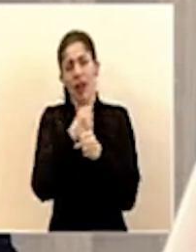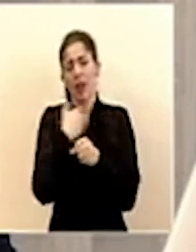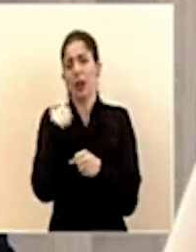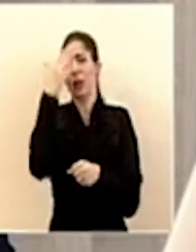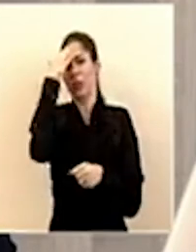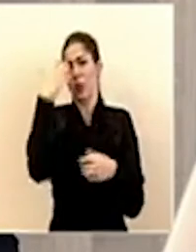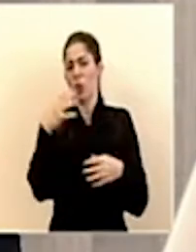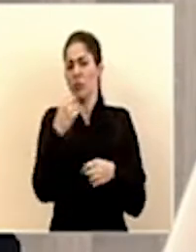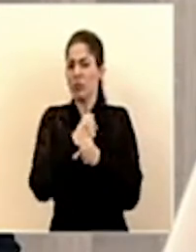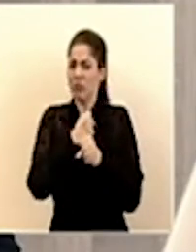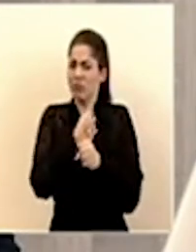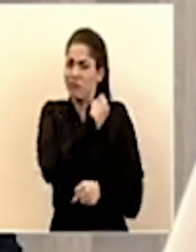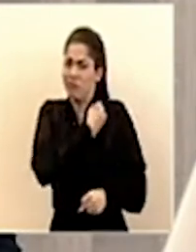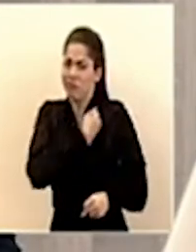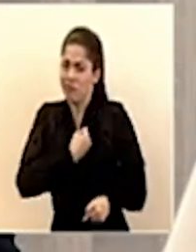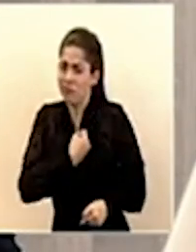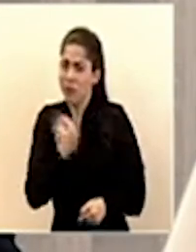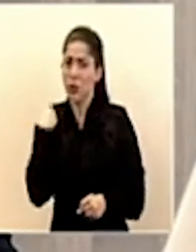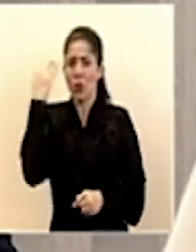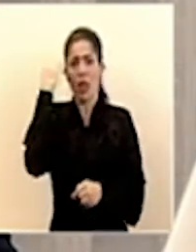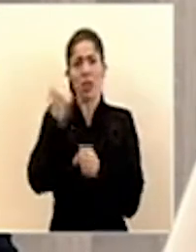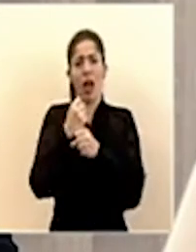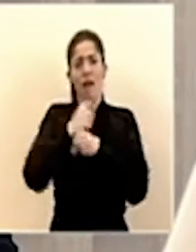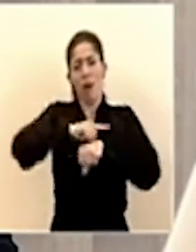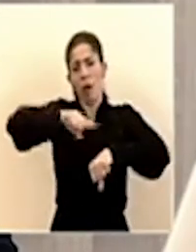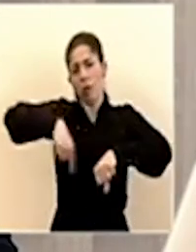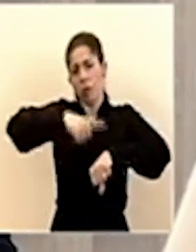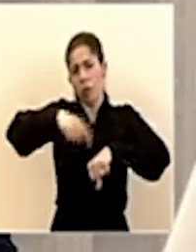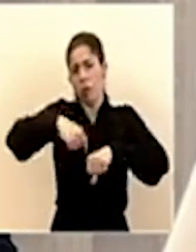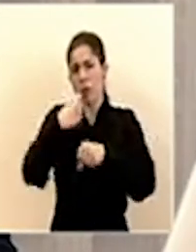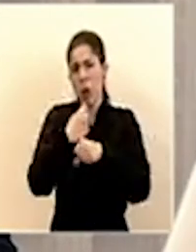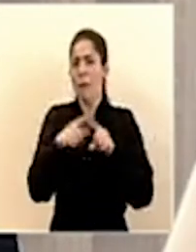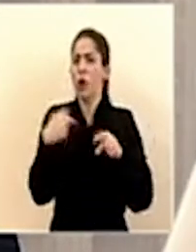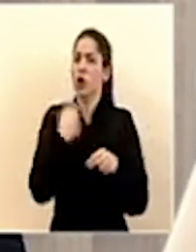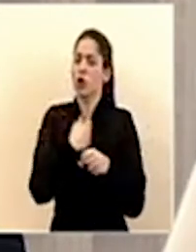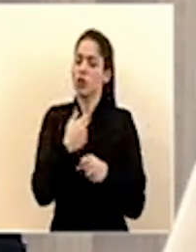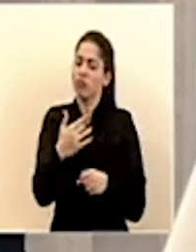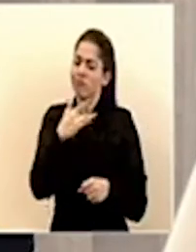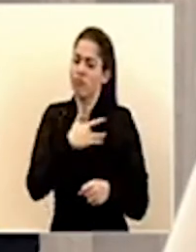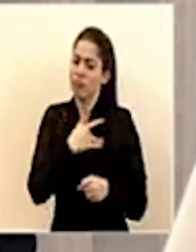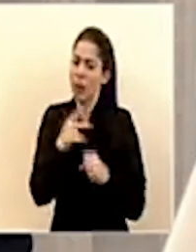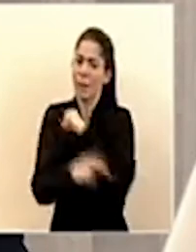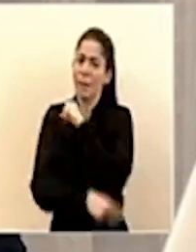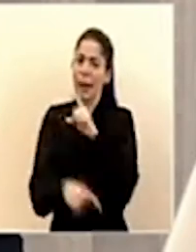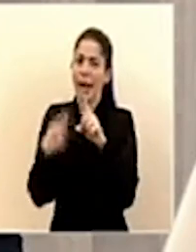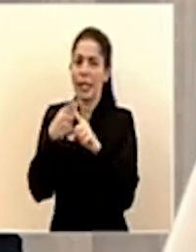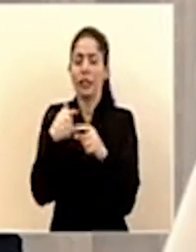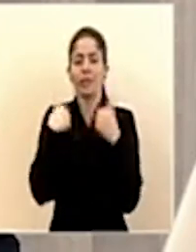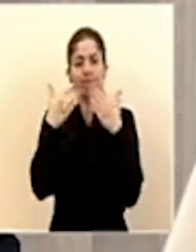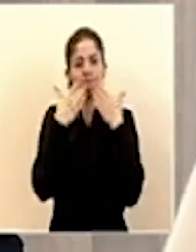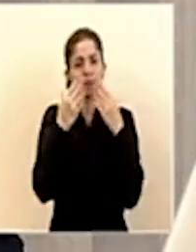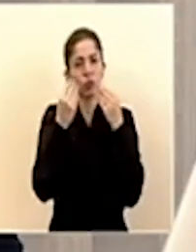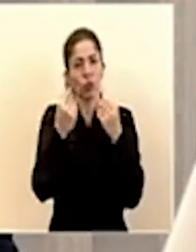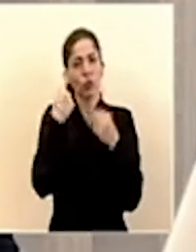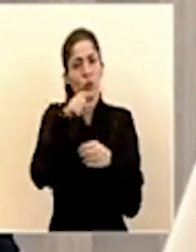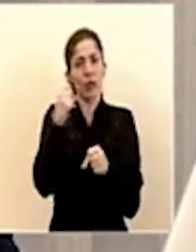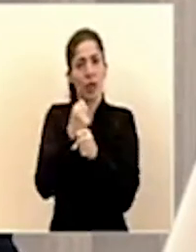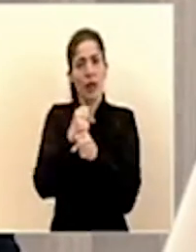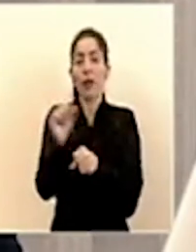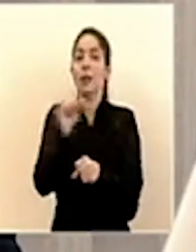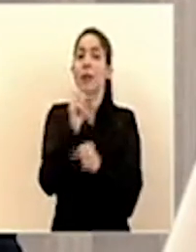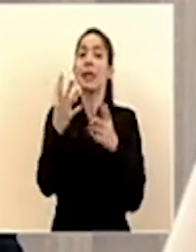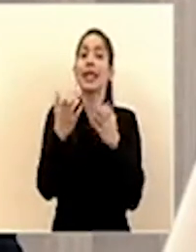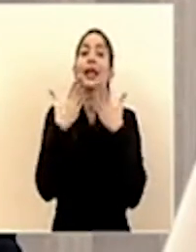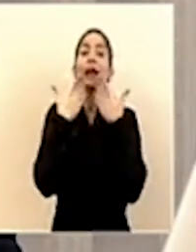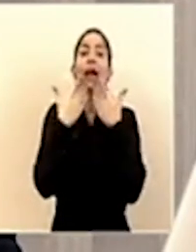sacrificado que sé que es un trabajo de largas horas pero que lo hacemos con amor por el país yo les agradezco mucho ese trabajo quiero agradecer